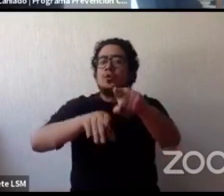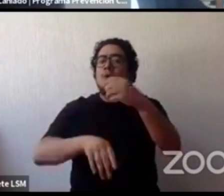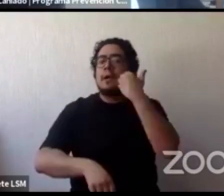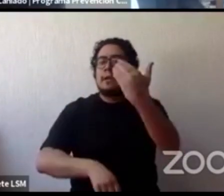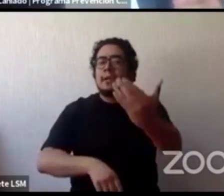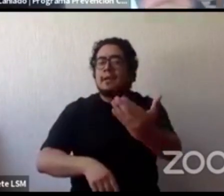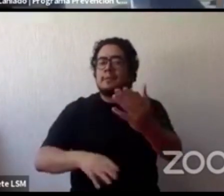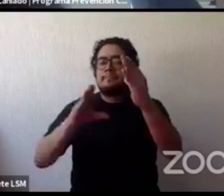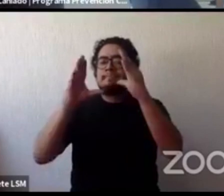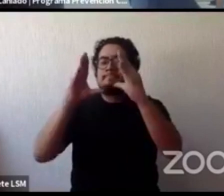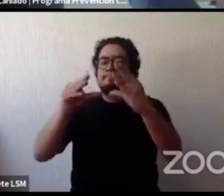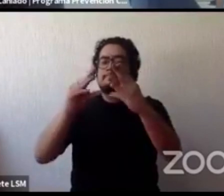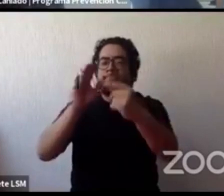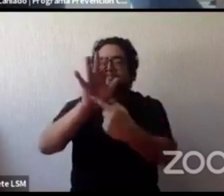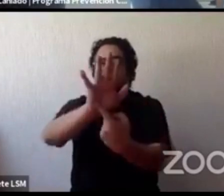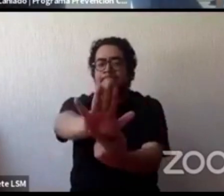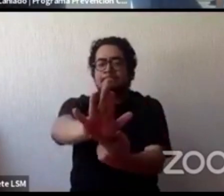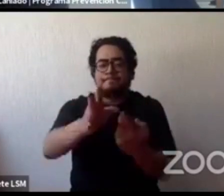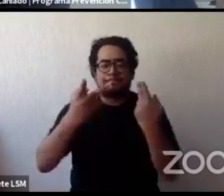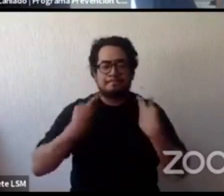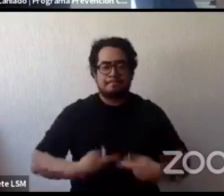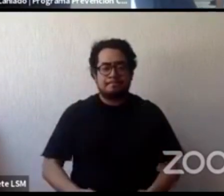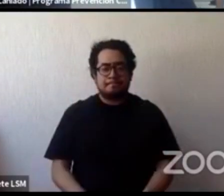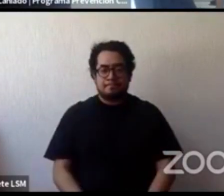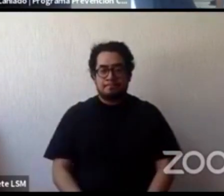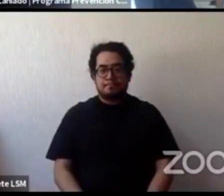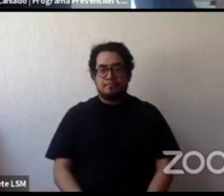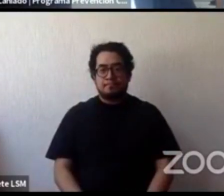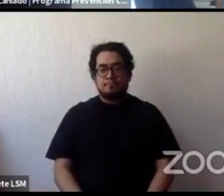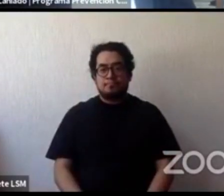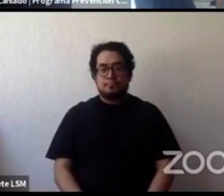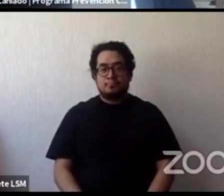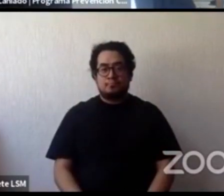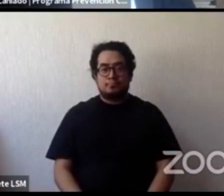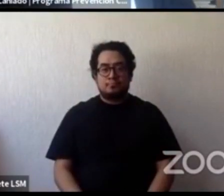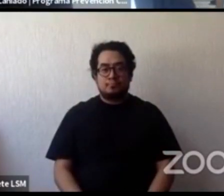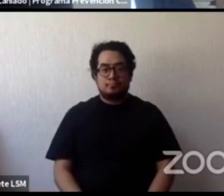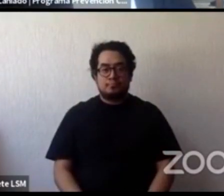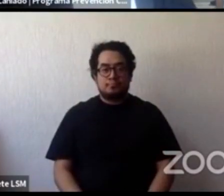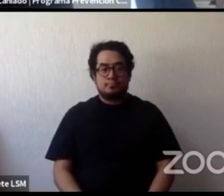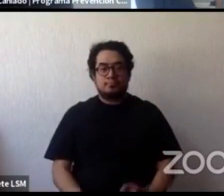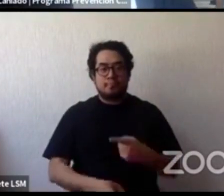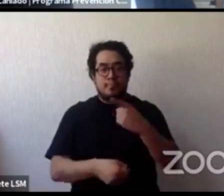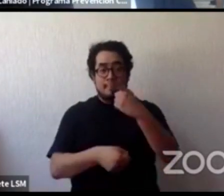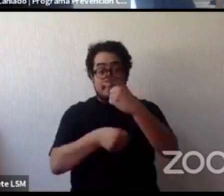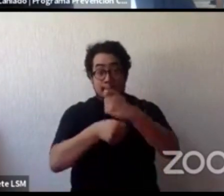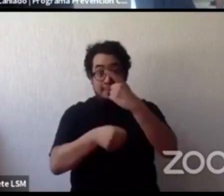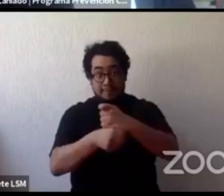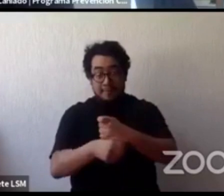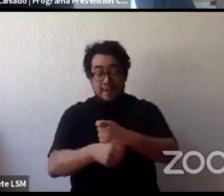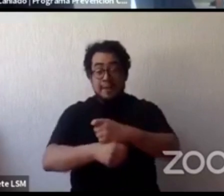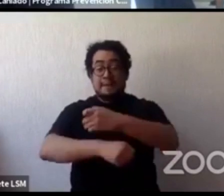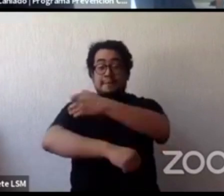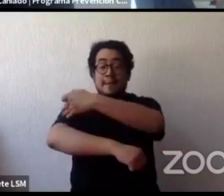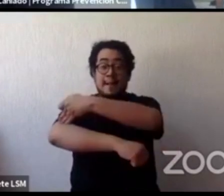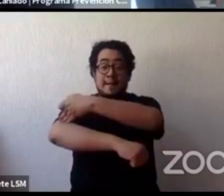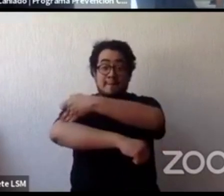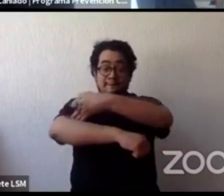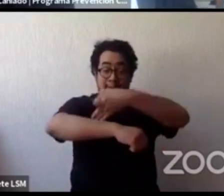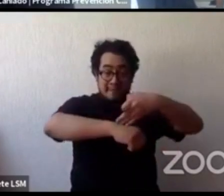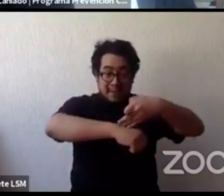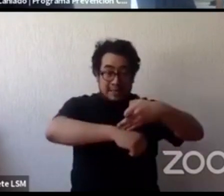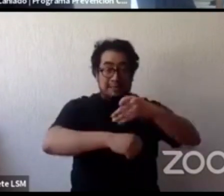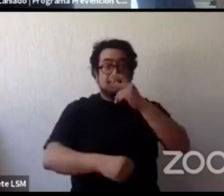nuestro público? mira primero tendría un mensaje para las familias y decirle a mamás a